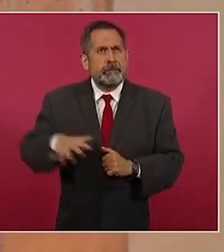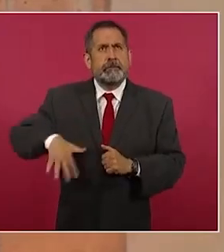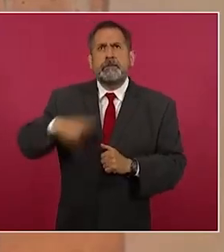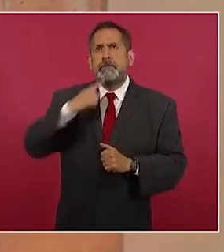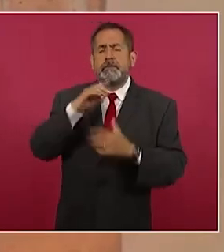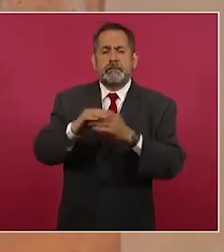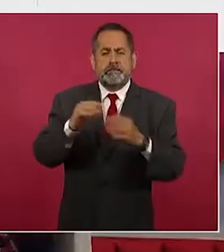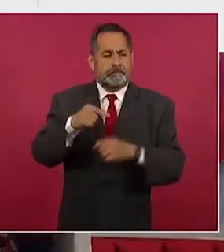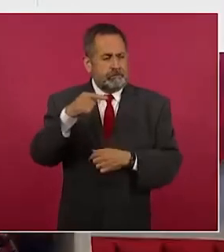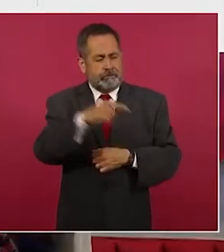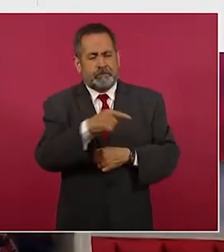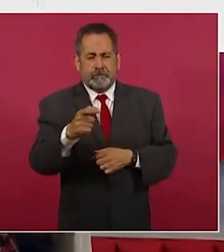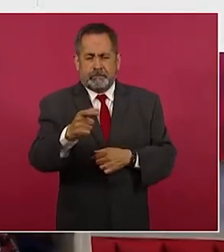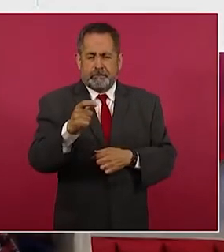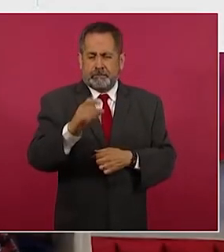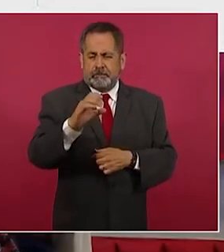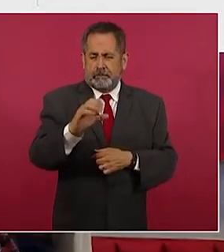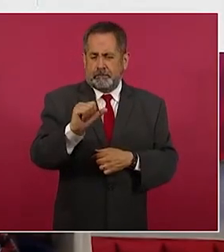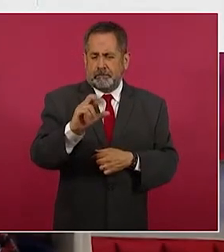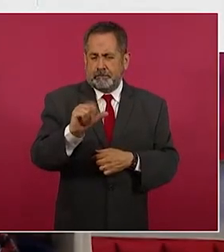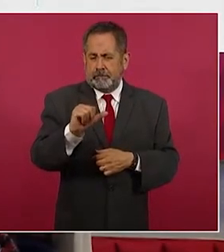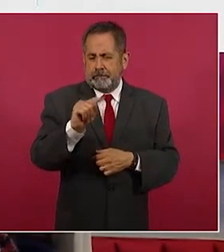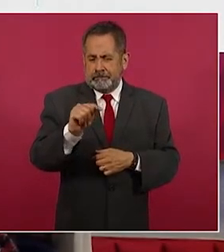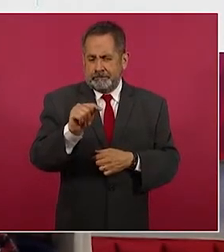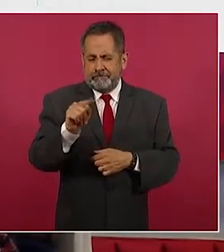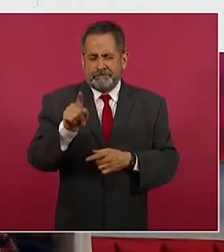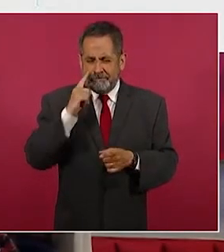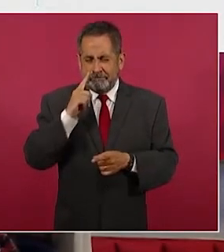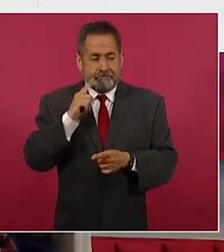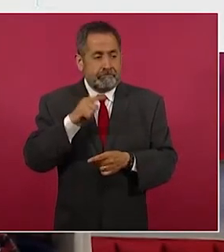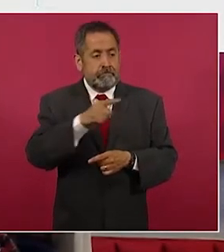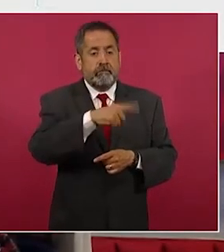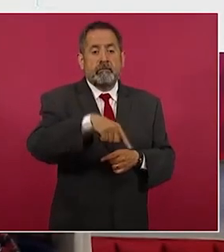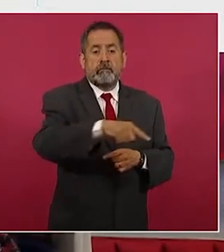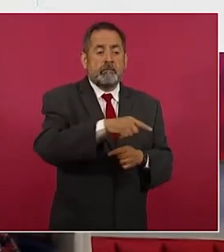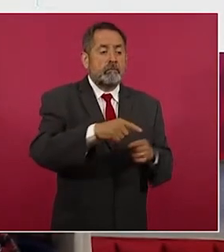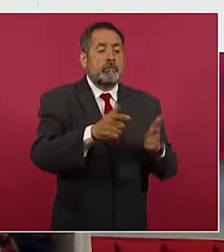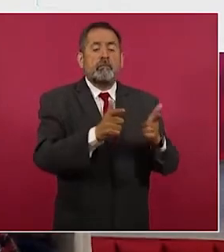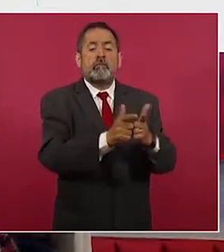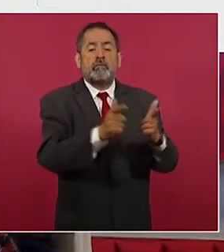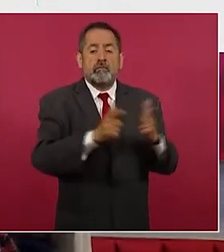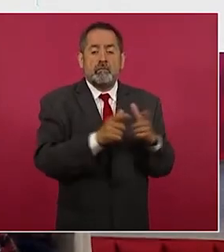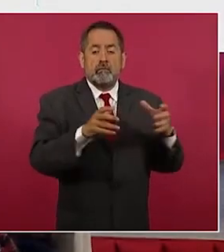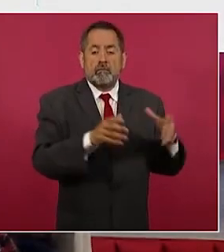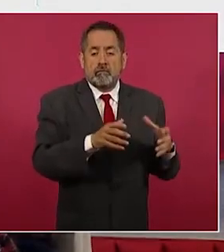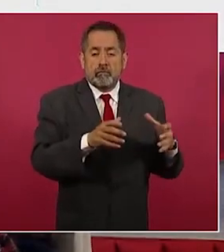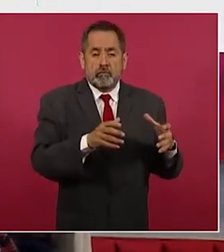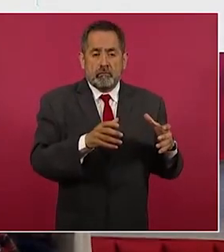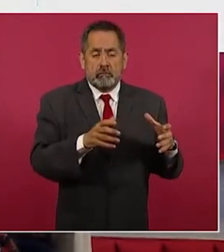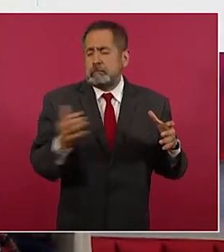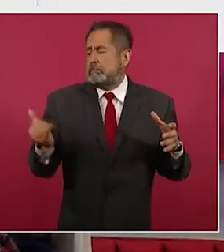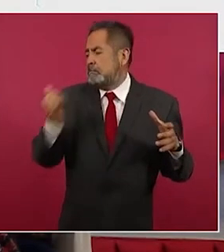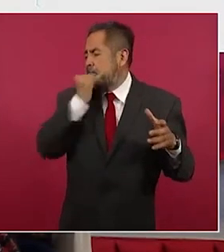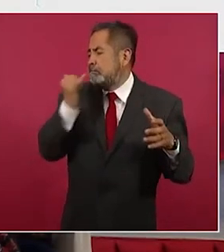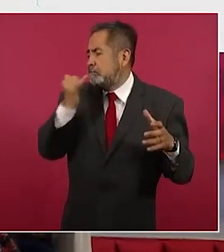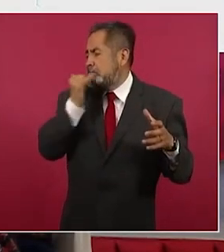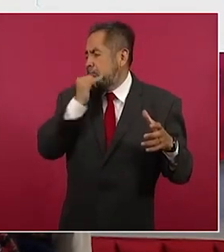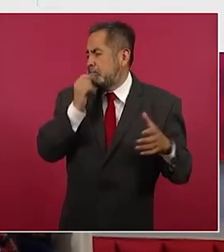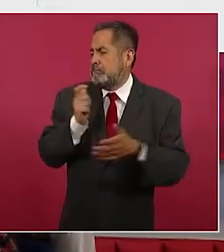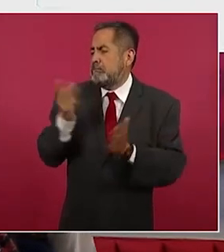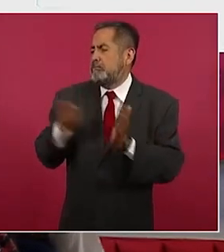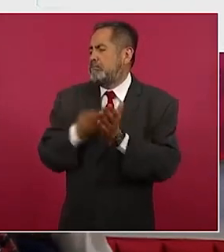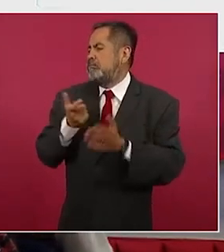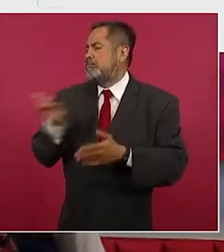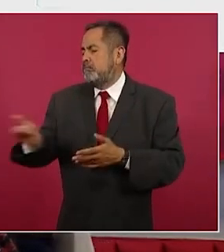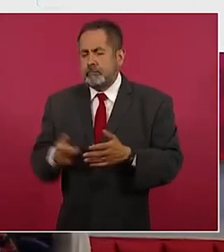de Ixcaret, el presidente. Ixcaret es un grupo que prefiere pedir perdón que pedir permiso.